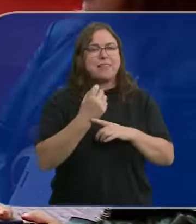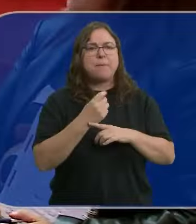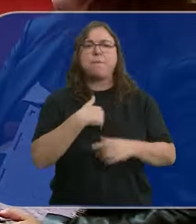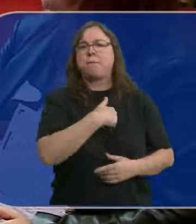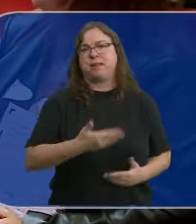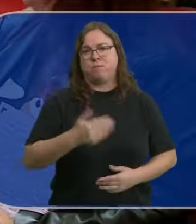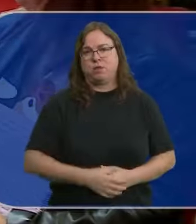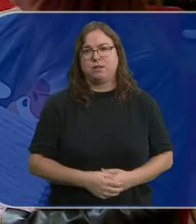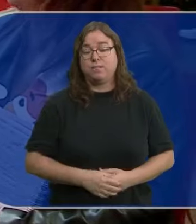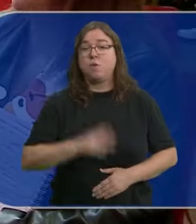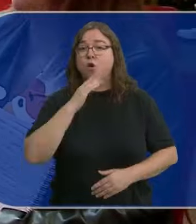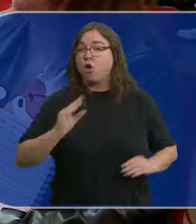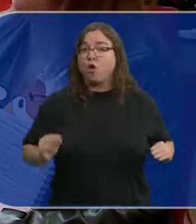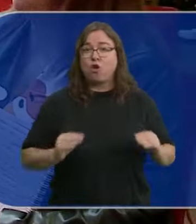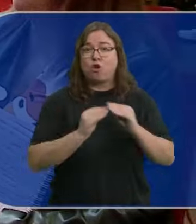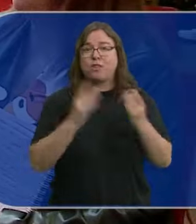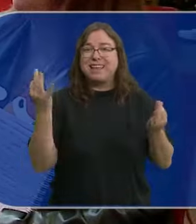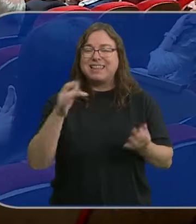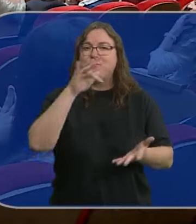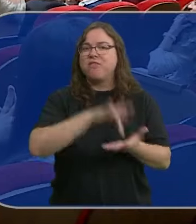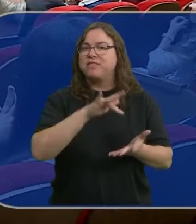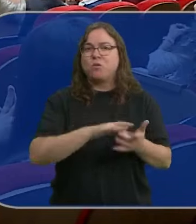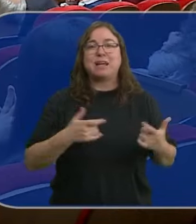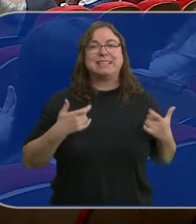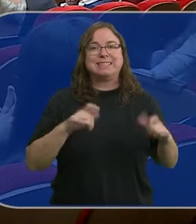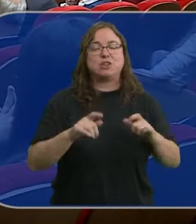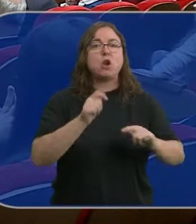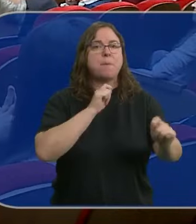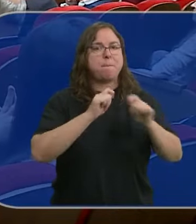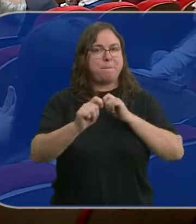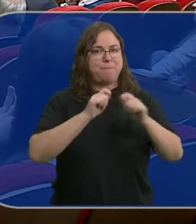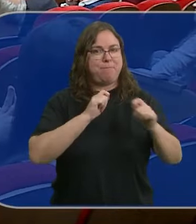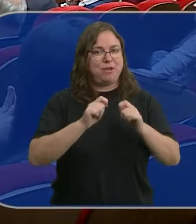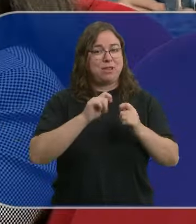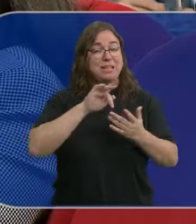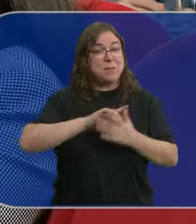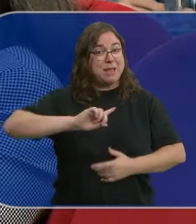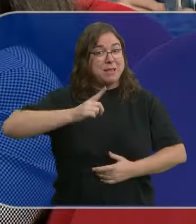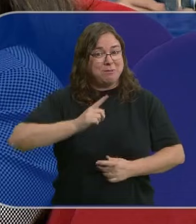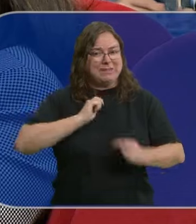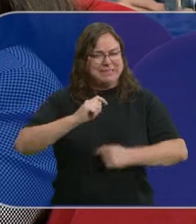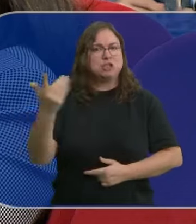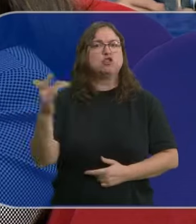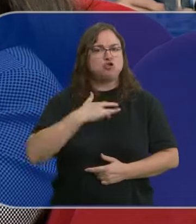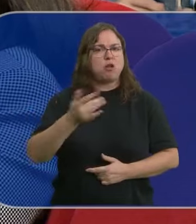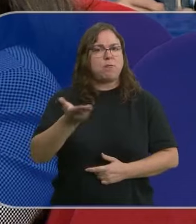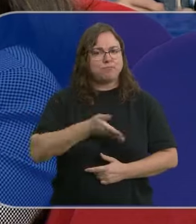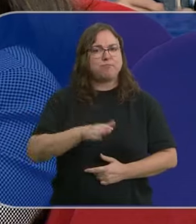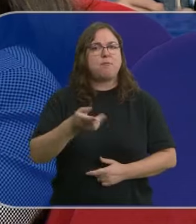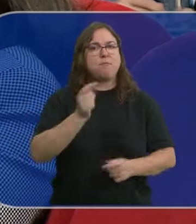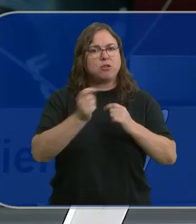papel fundamental. Y coinciden en que hay una deuda con un sector, el periodístico, que ha vivido en primera persona este tipo de actos.